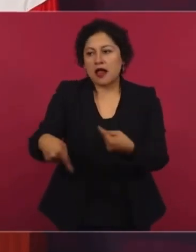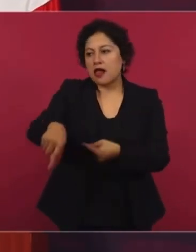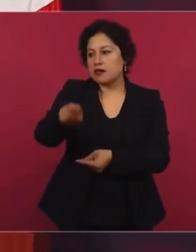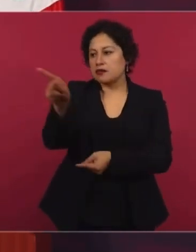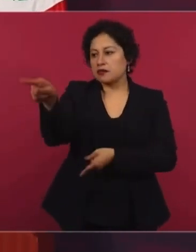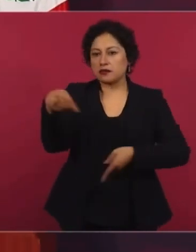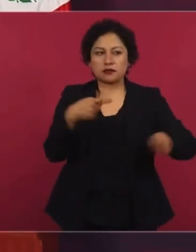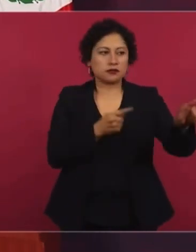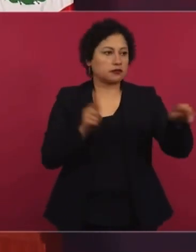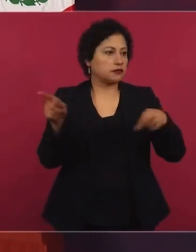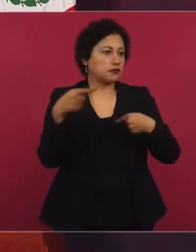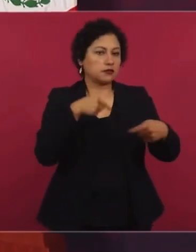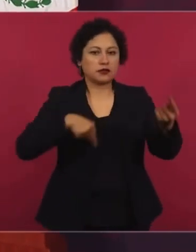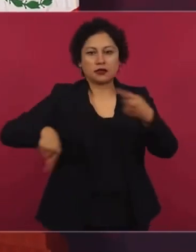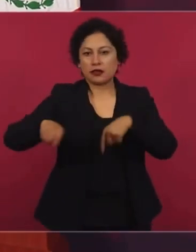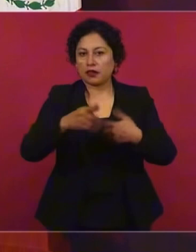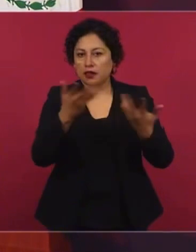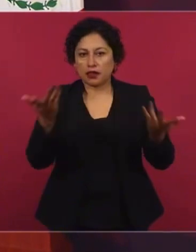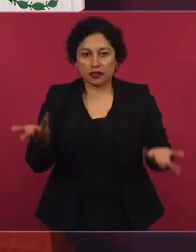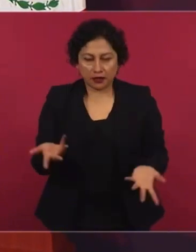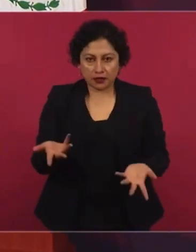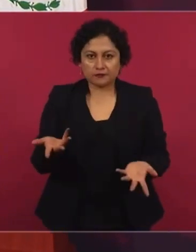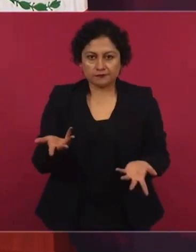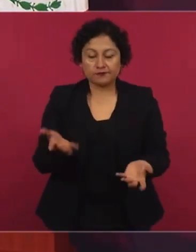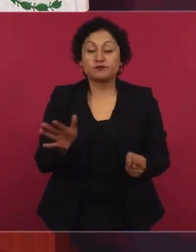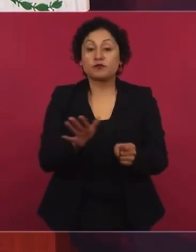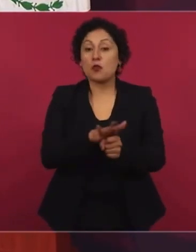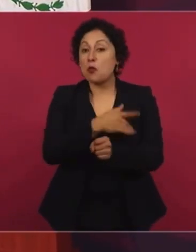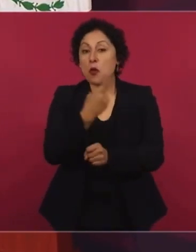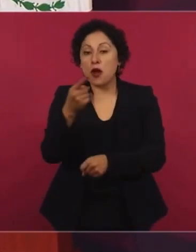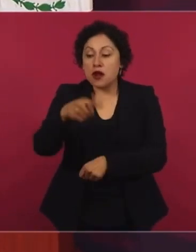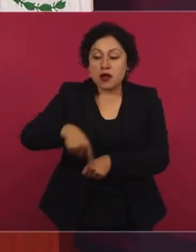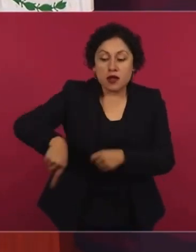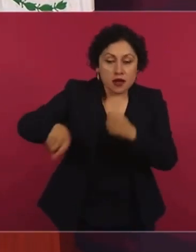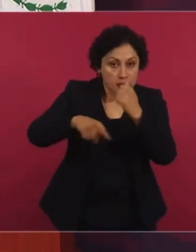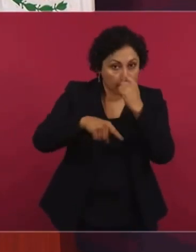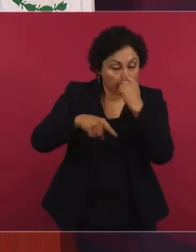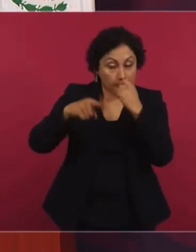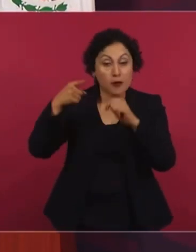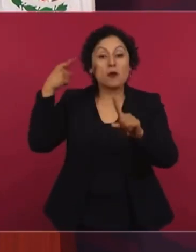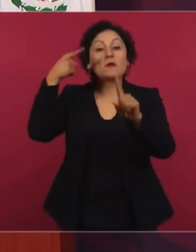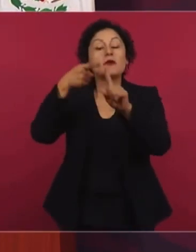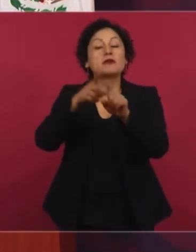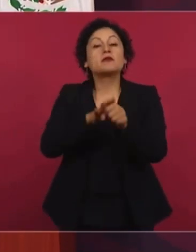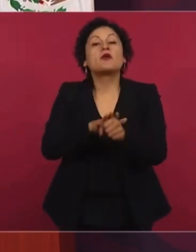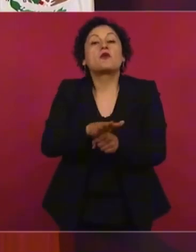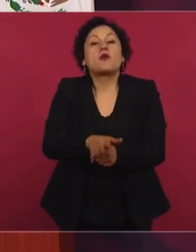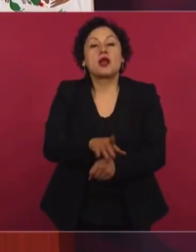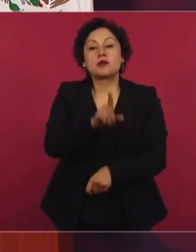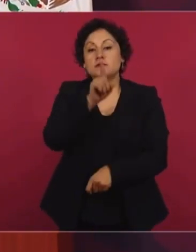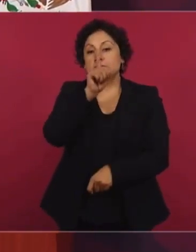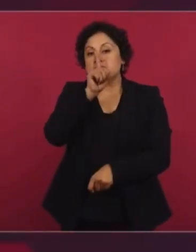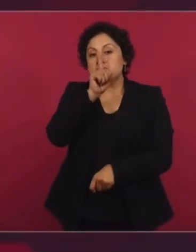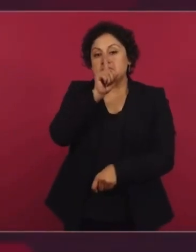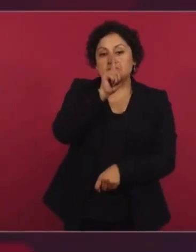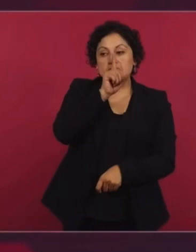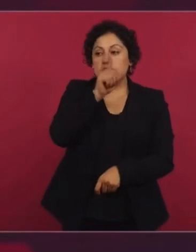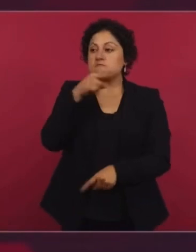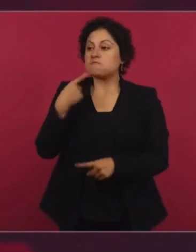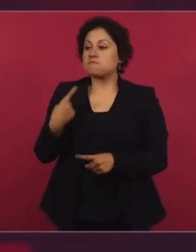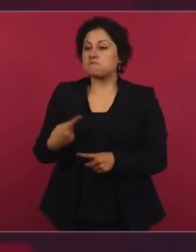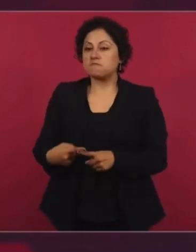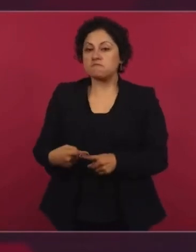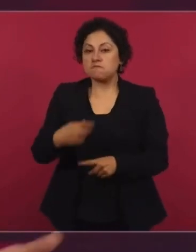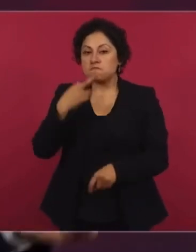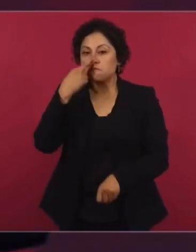lo que había sucedido y quiénes eran los responsables.